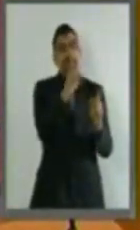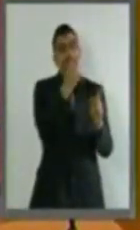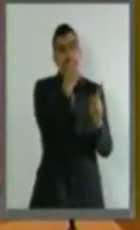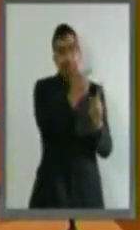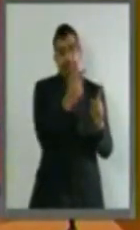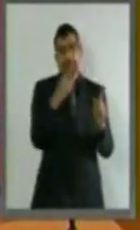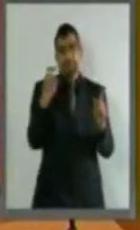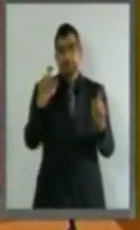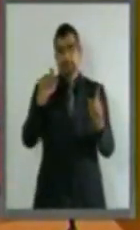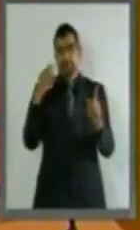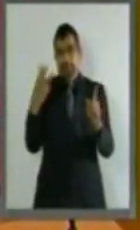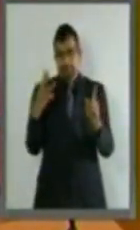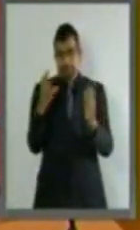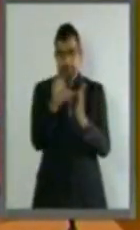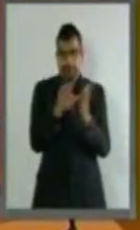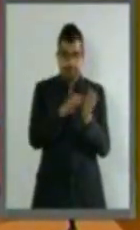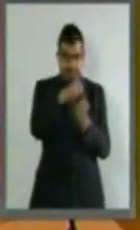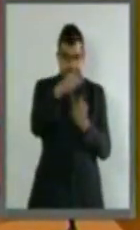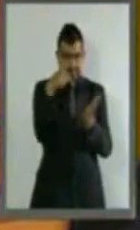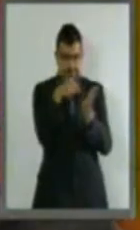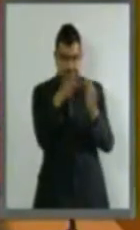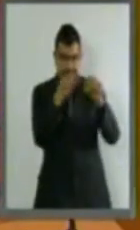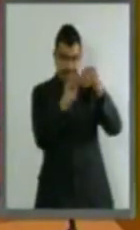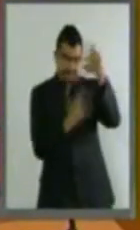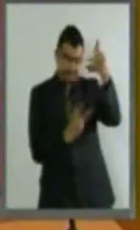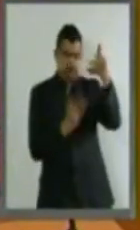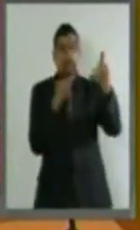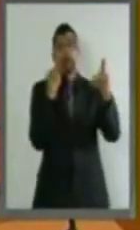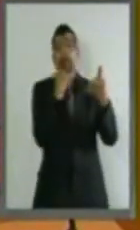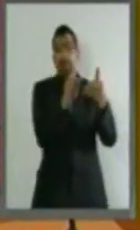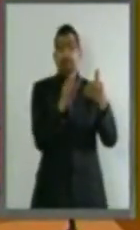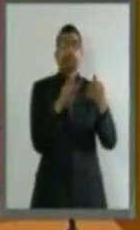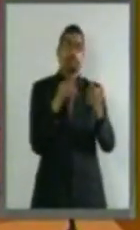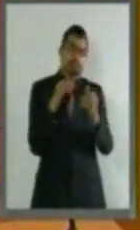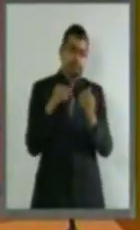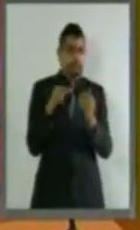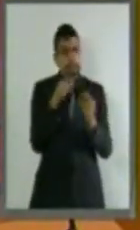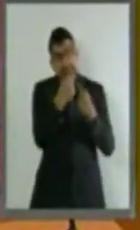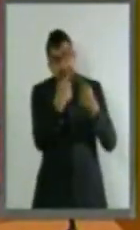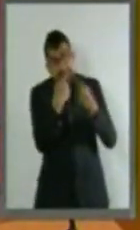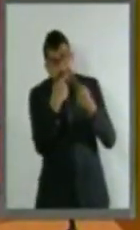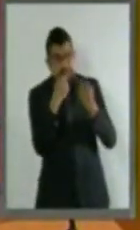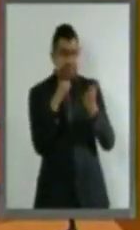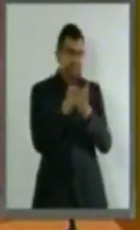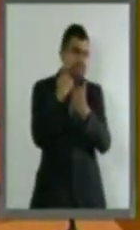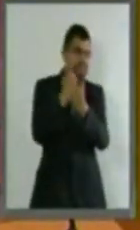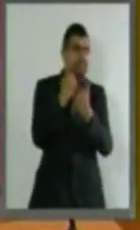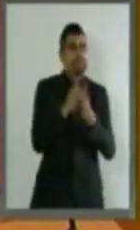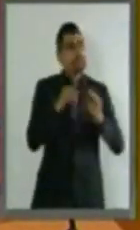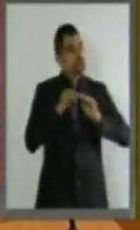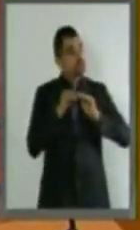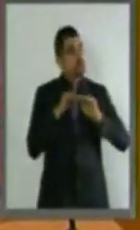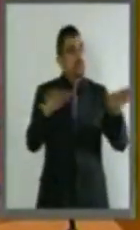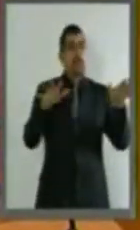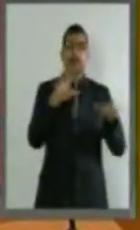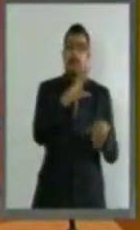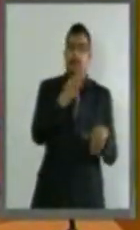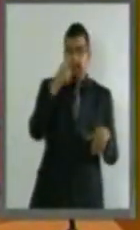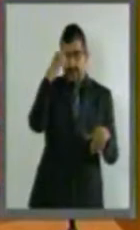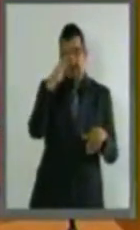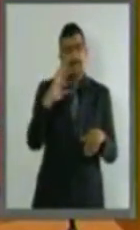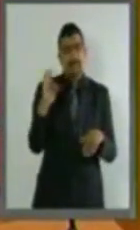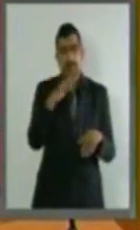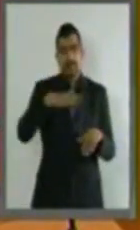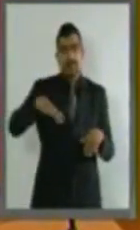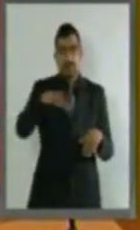123 constitucionales, la cual fue aprobada y publicada en el Diario Oficial de la Federación